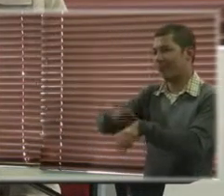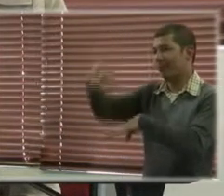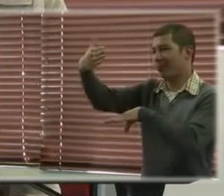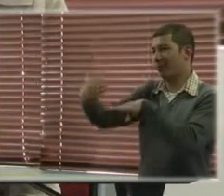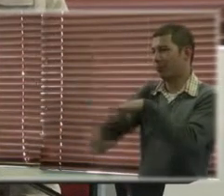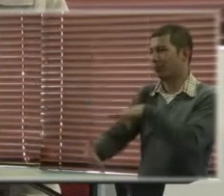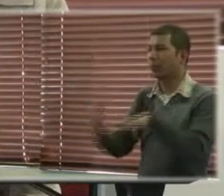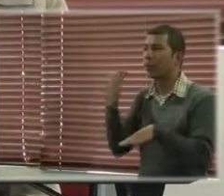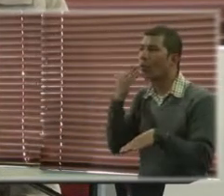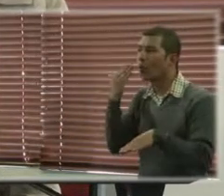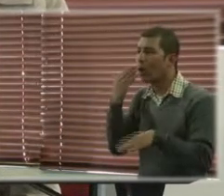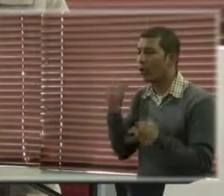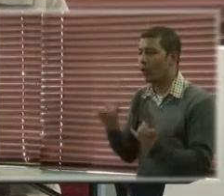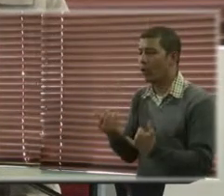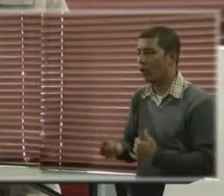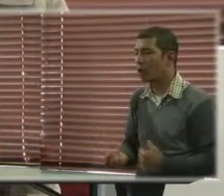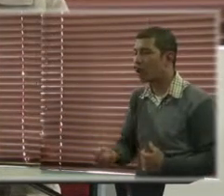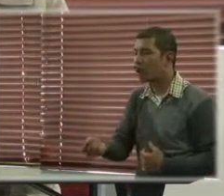final de este año,